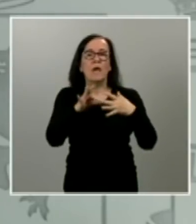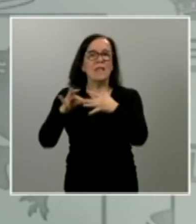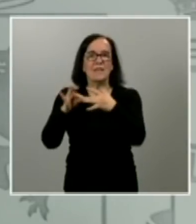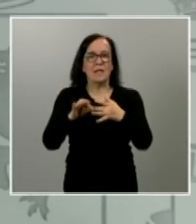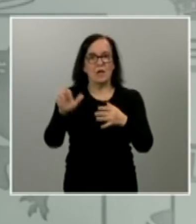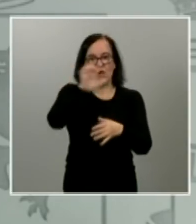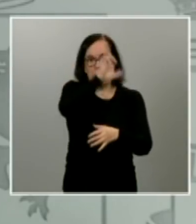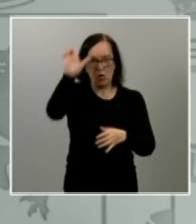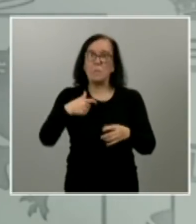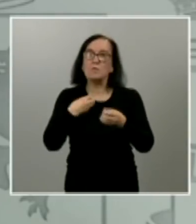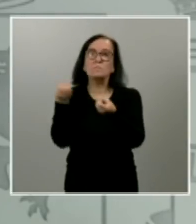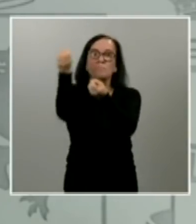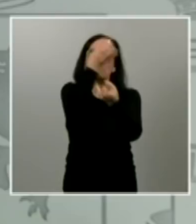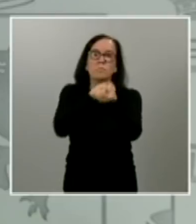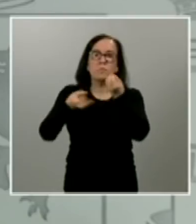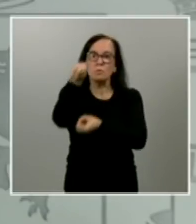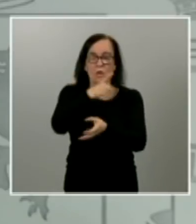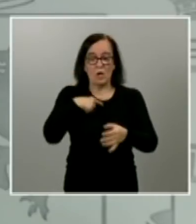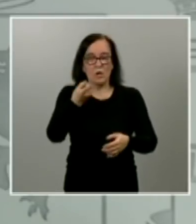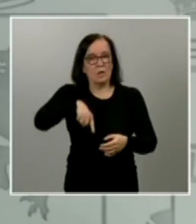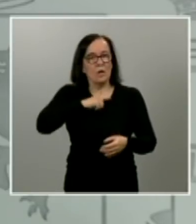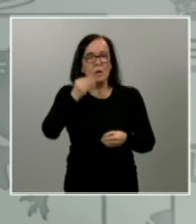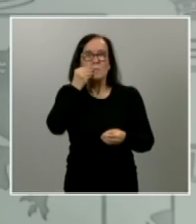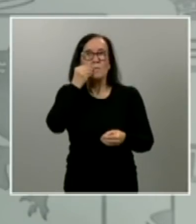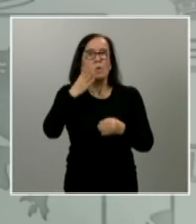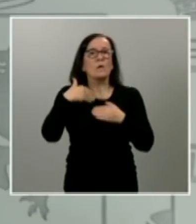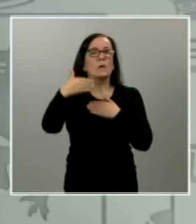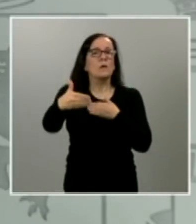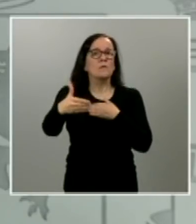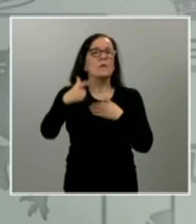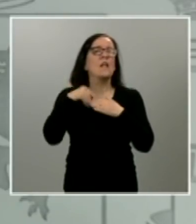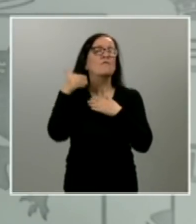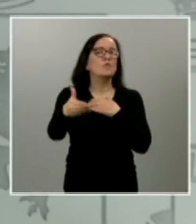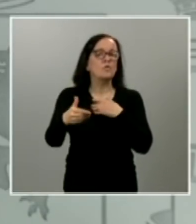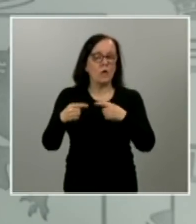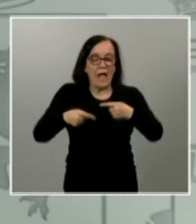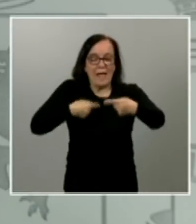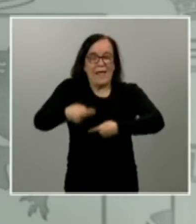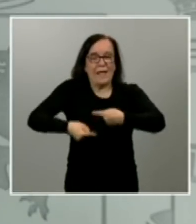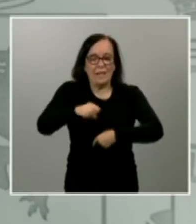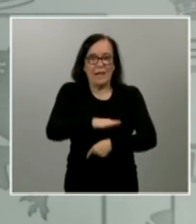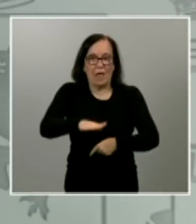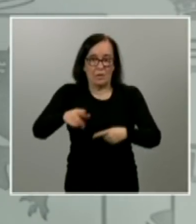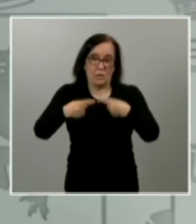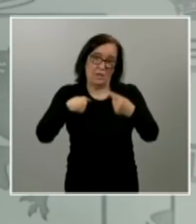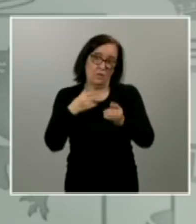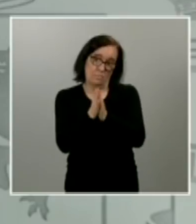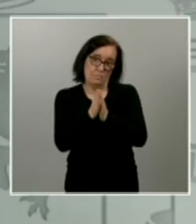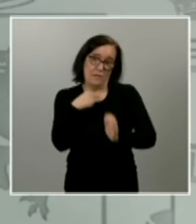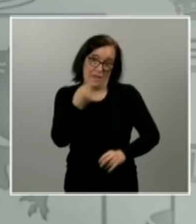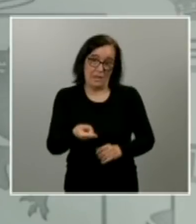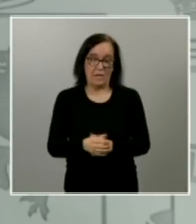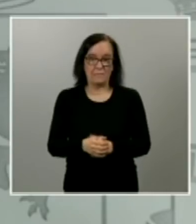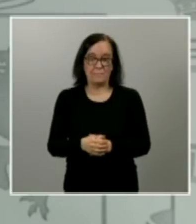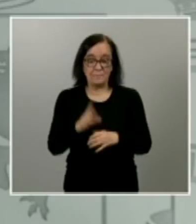ellos y creo que ahí nos estamos jugando en buena medida también el futuro de esas generaciones a las cuales antes apelaba con lo cual esa